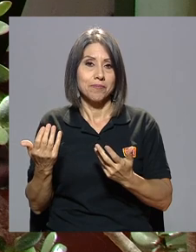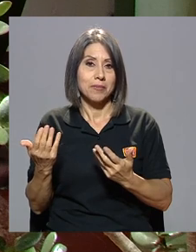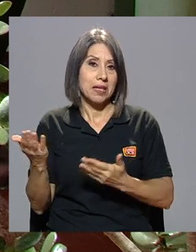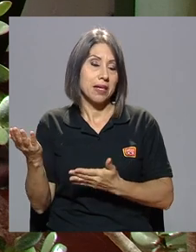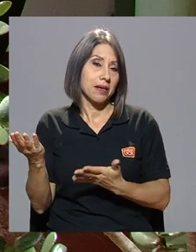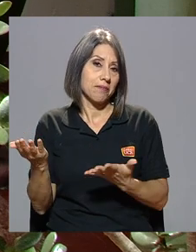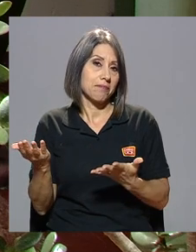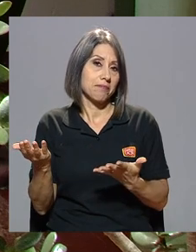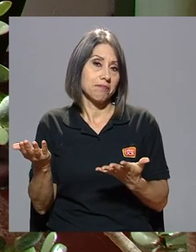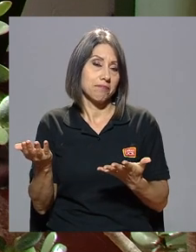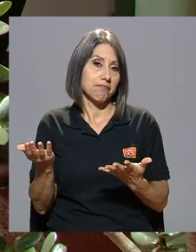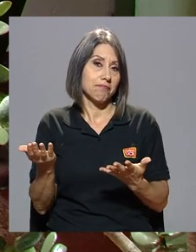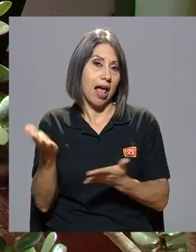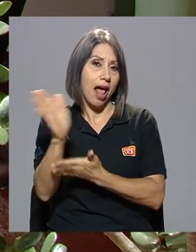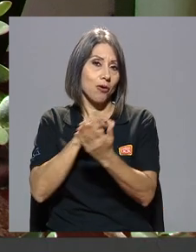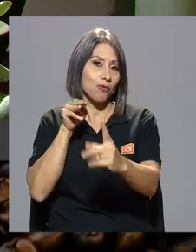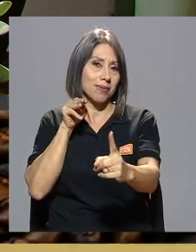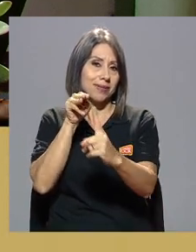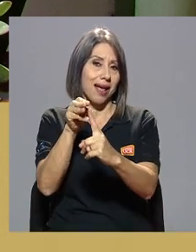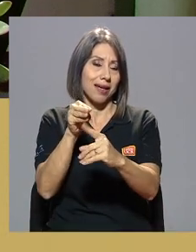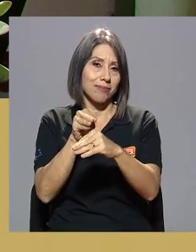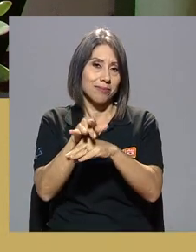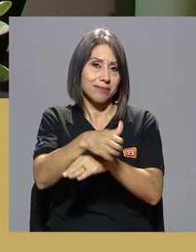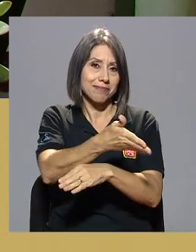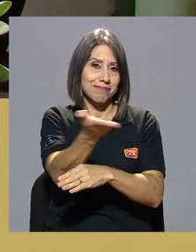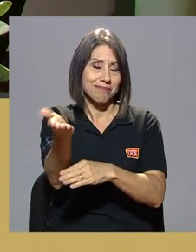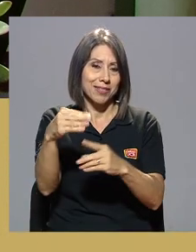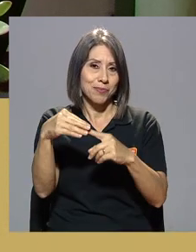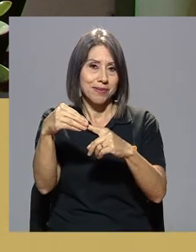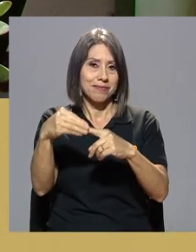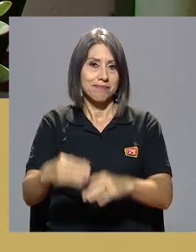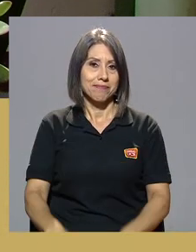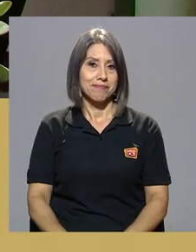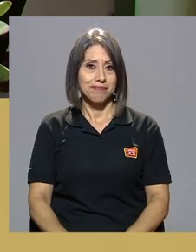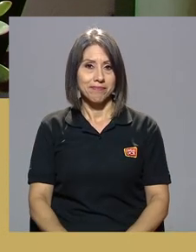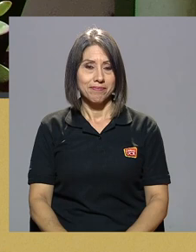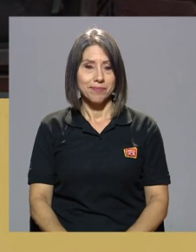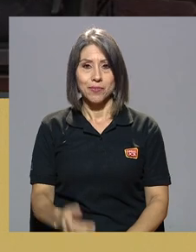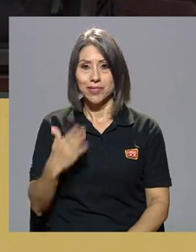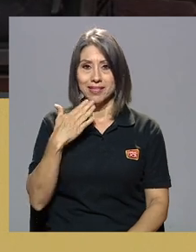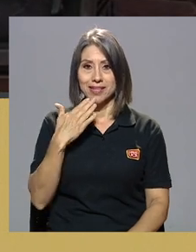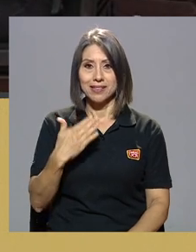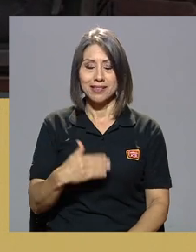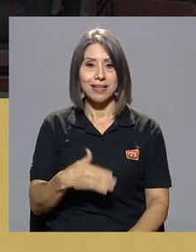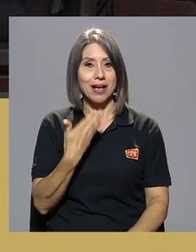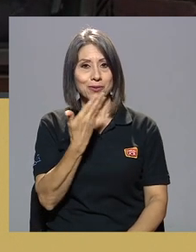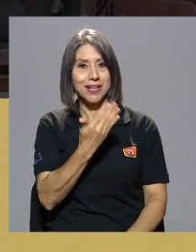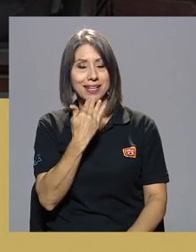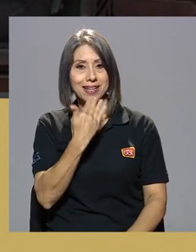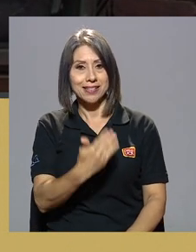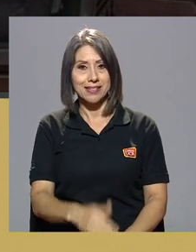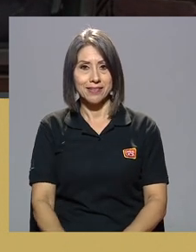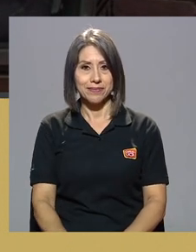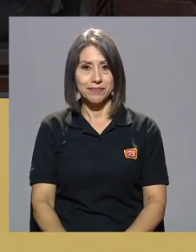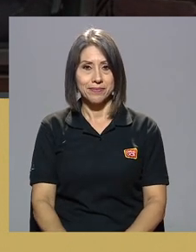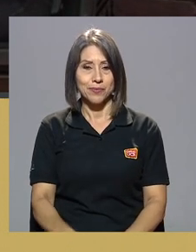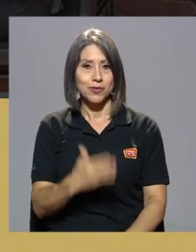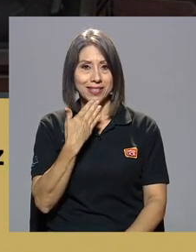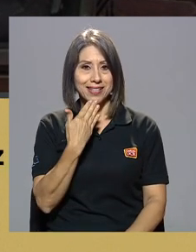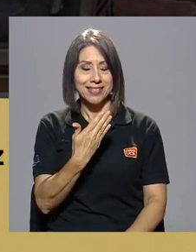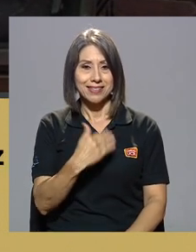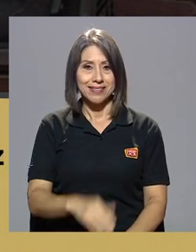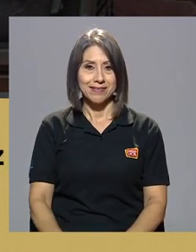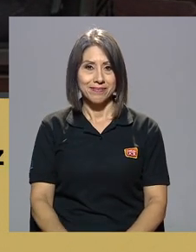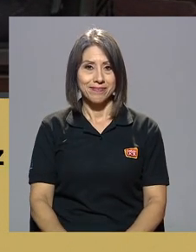que algún mensaje haya dejado eso es lo principal muchas gracias a ustedes las gracias